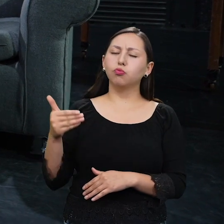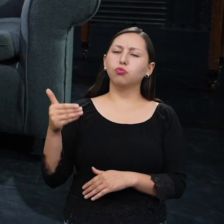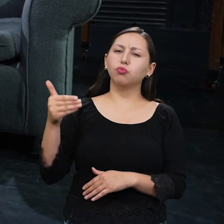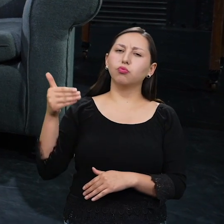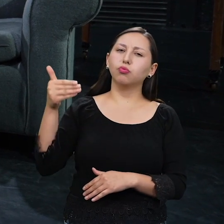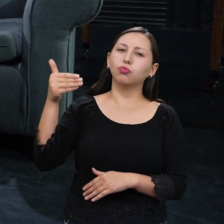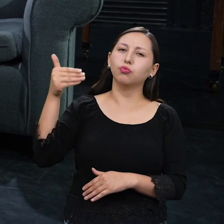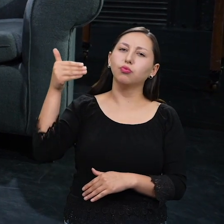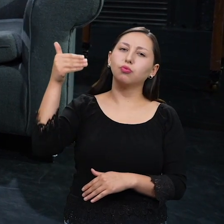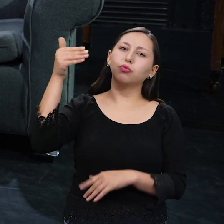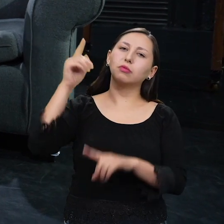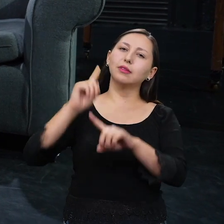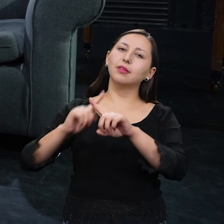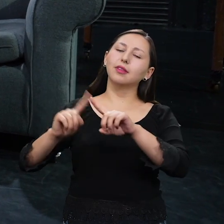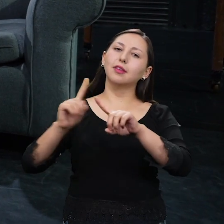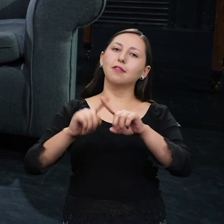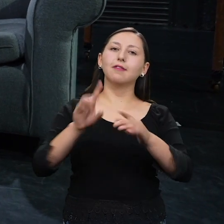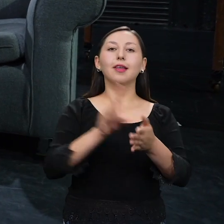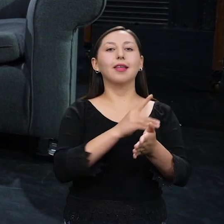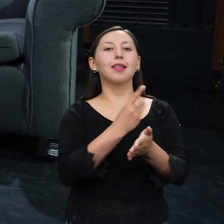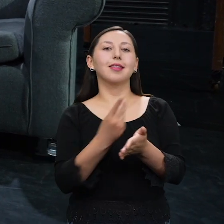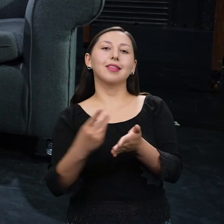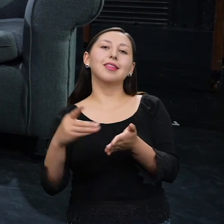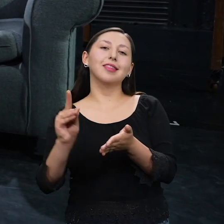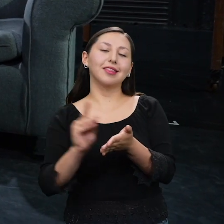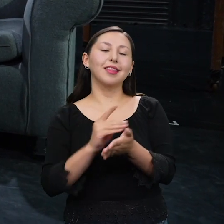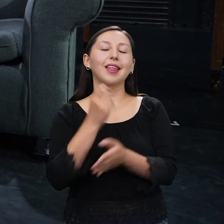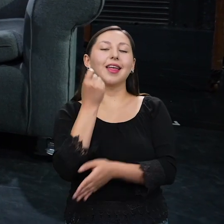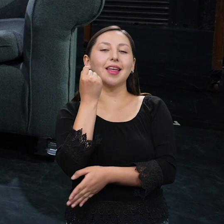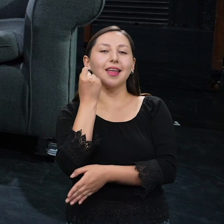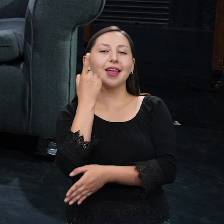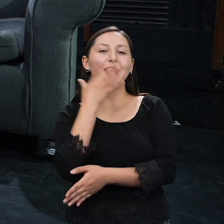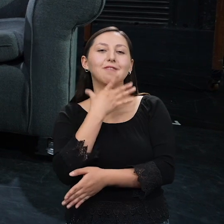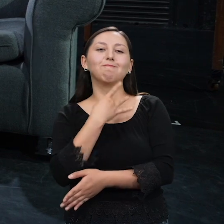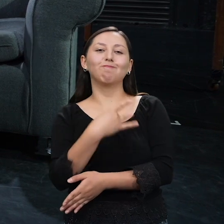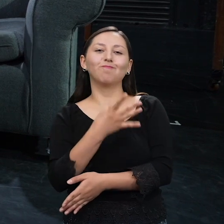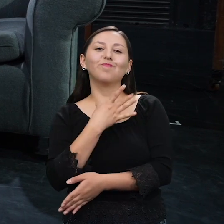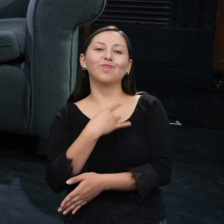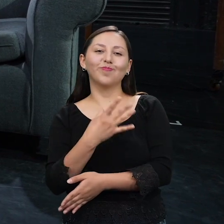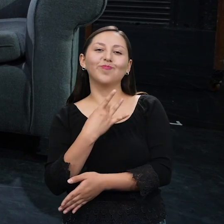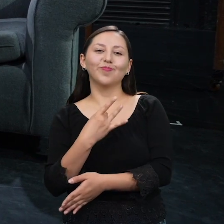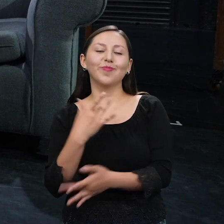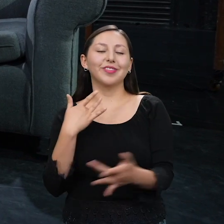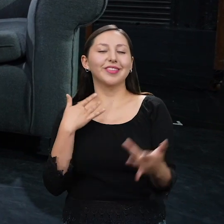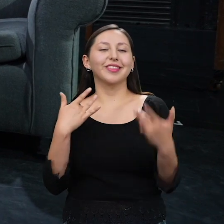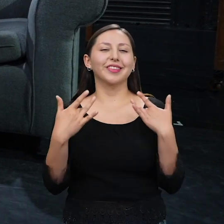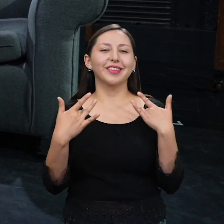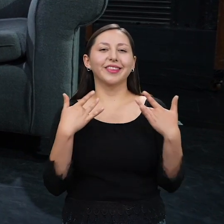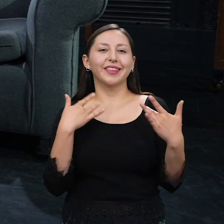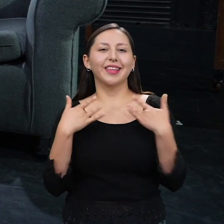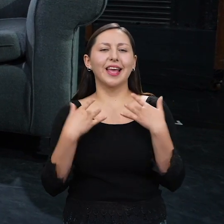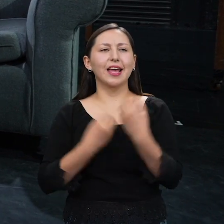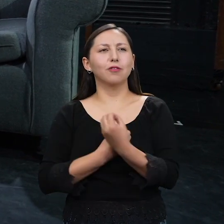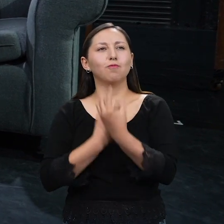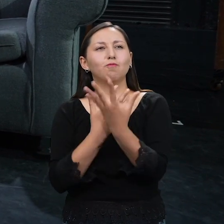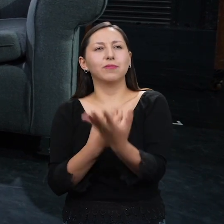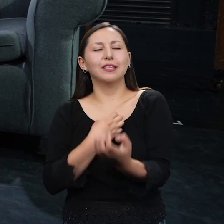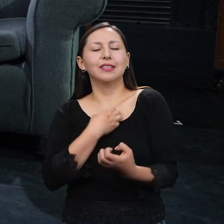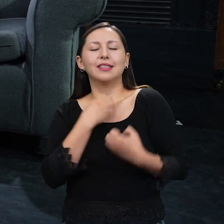estilos de danza hasta que descubrí la danza contemporánea, que es un lugar que me gusta mucho poder interpretar. Oye,